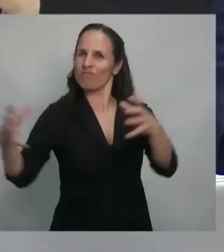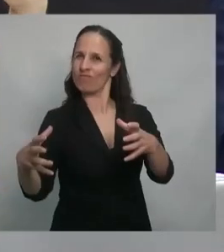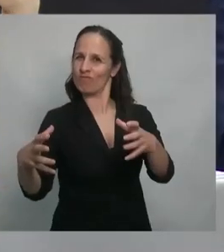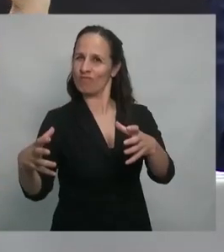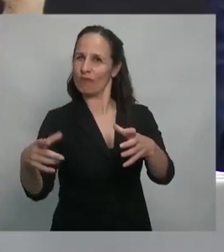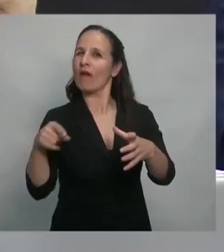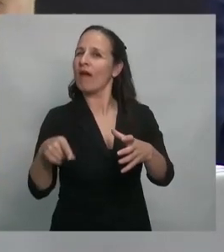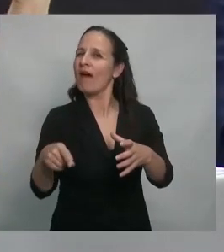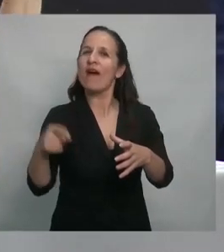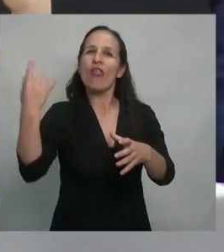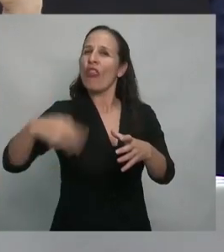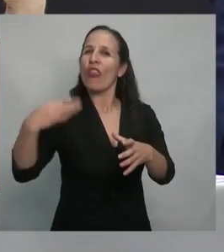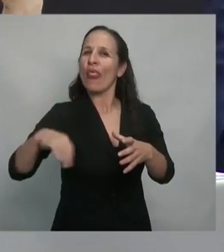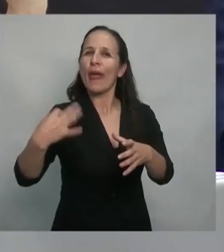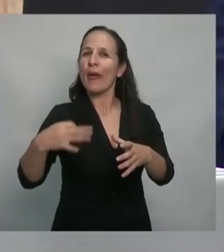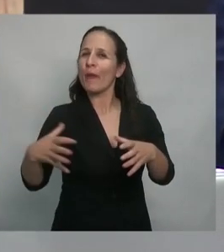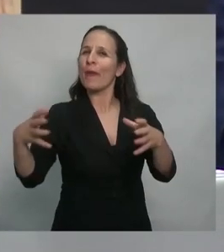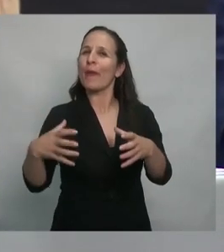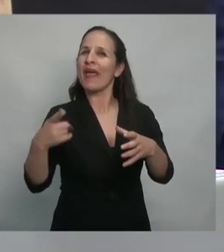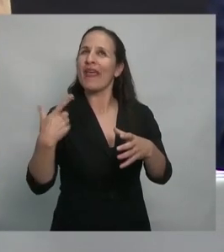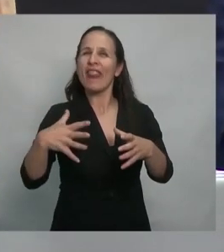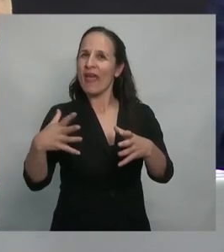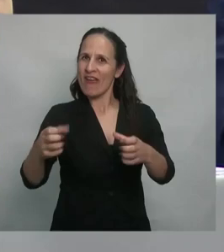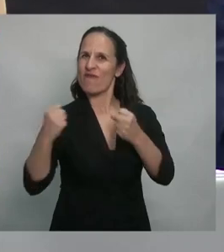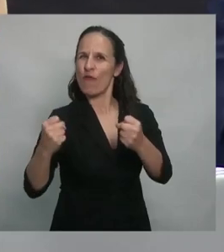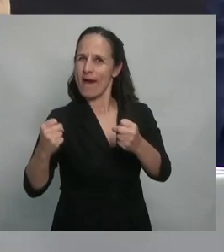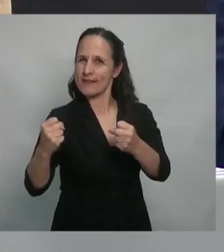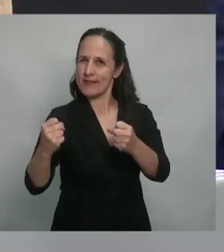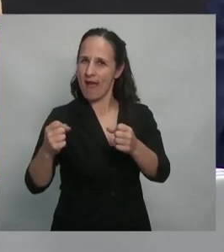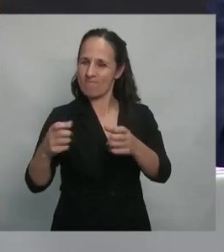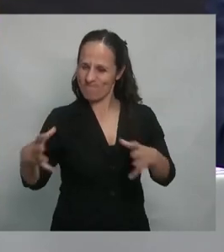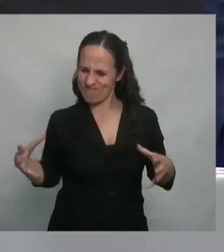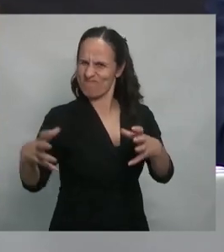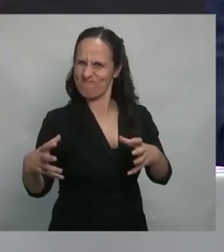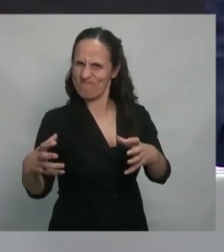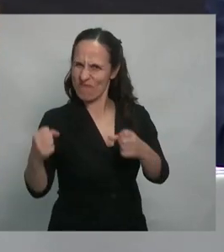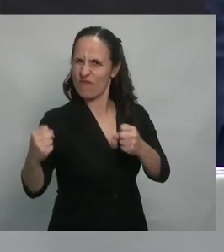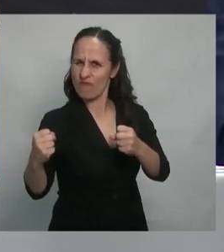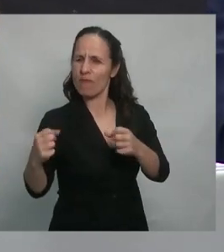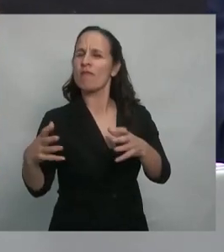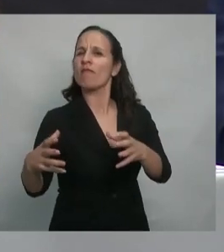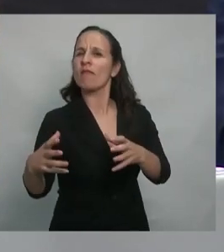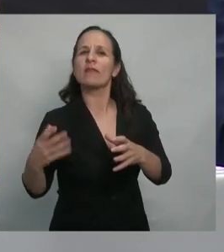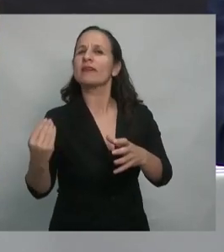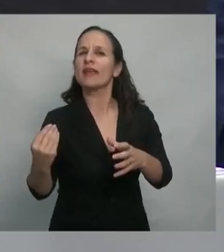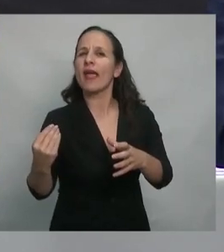enraizadas, pero sobre todo comprendidas,